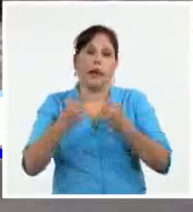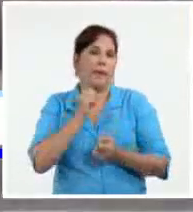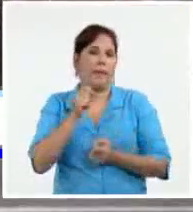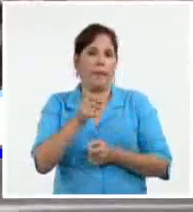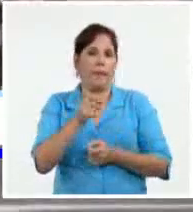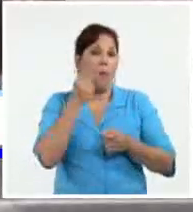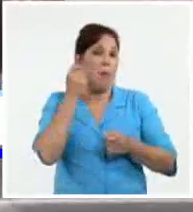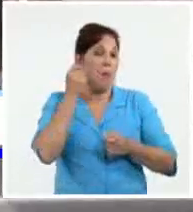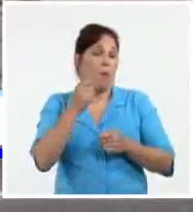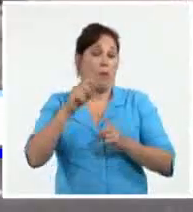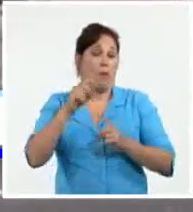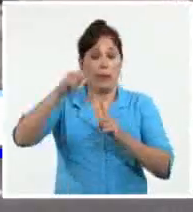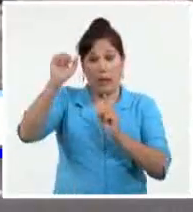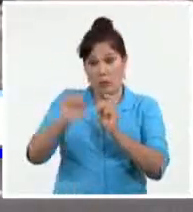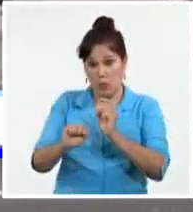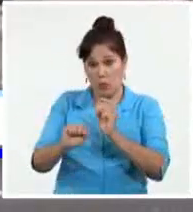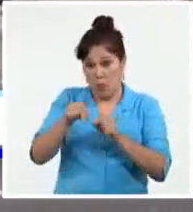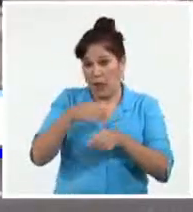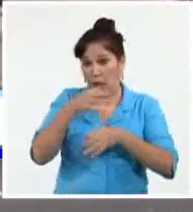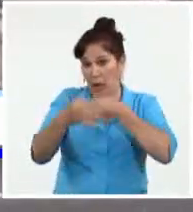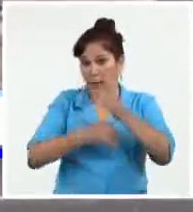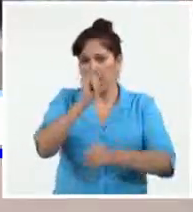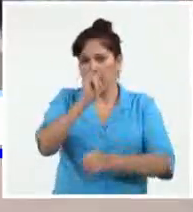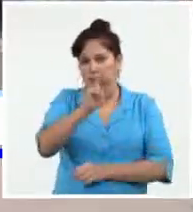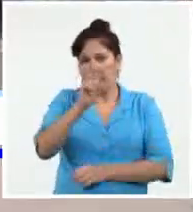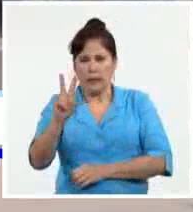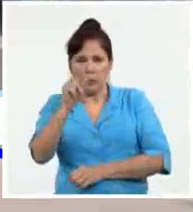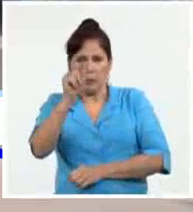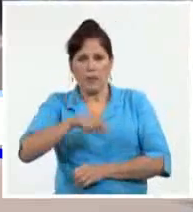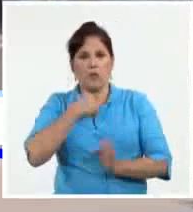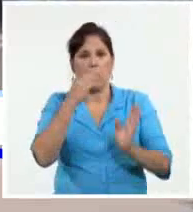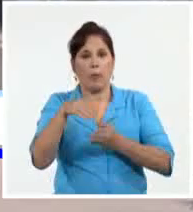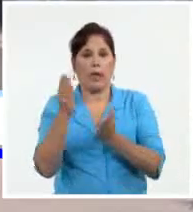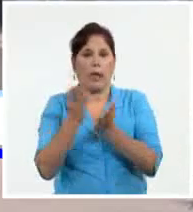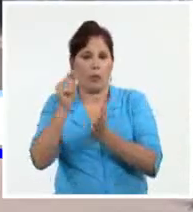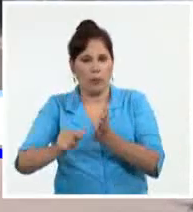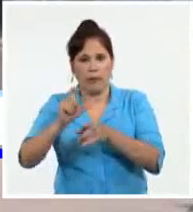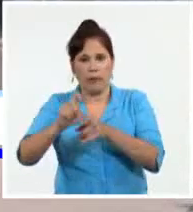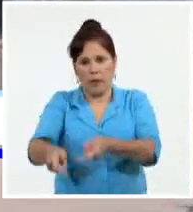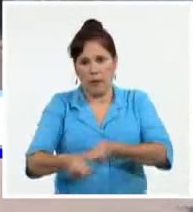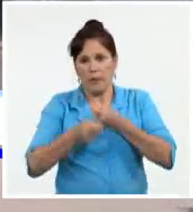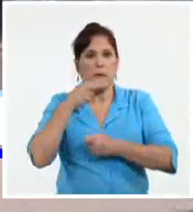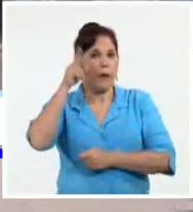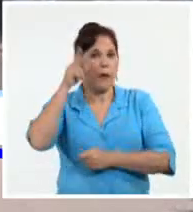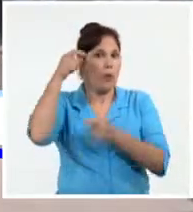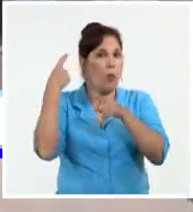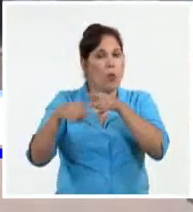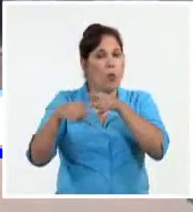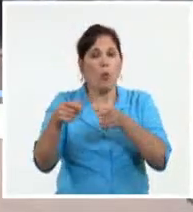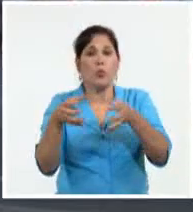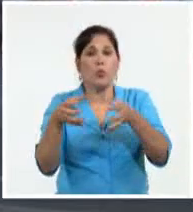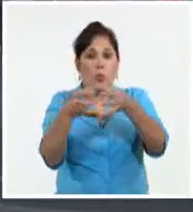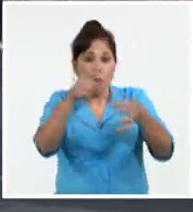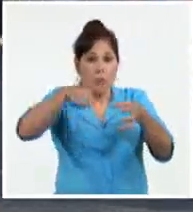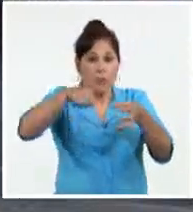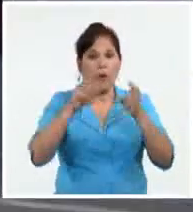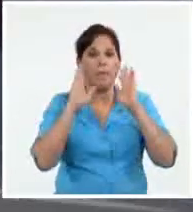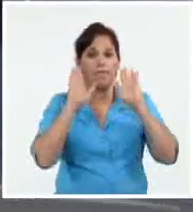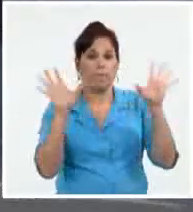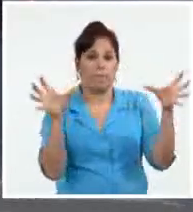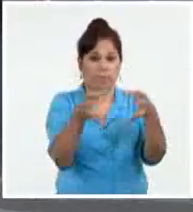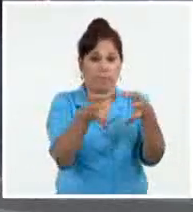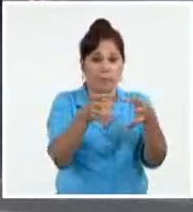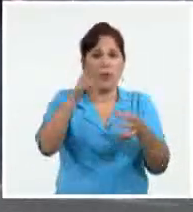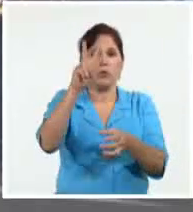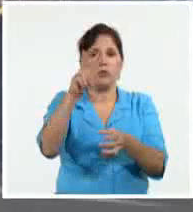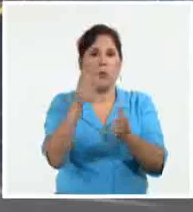la multistatal Telesur, que ya habla de 62 estudiantes, campesinos, indígenas y otros grupos sociales, se concentraron en la Plaza